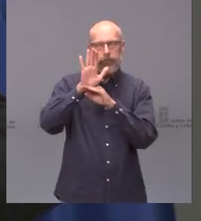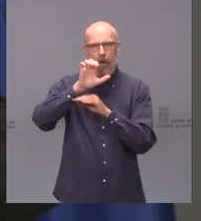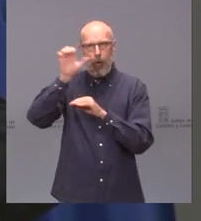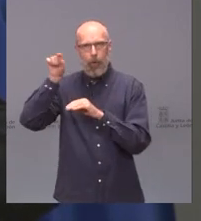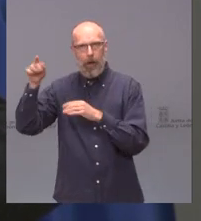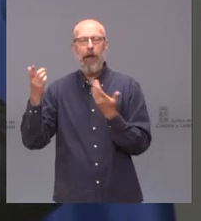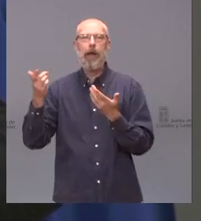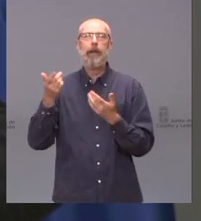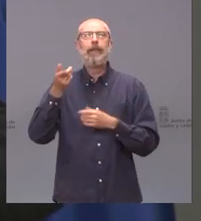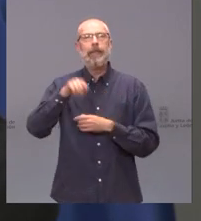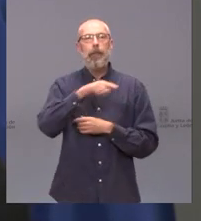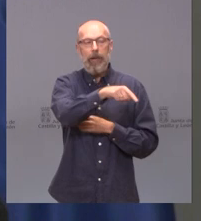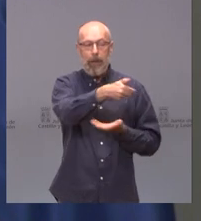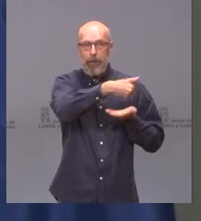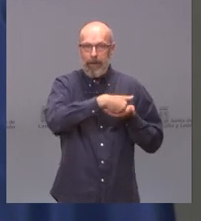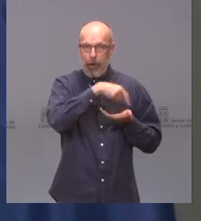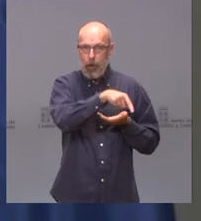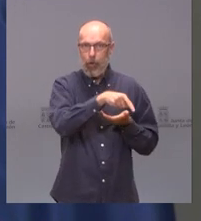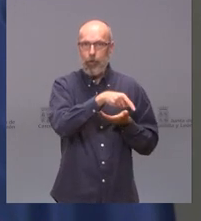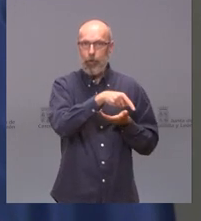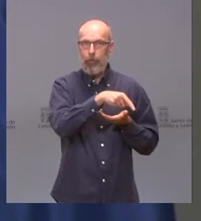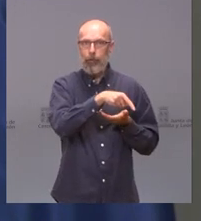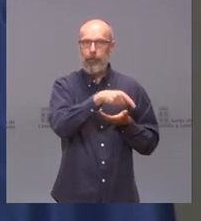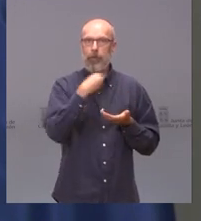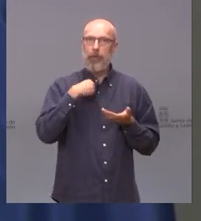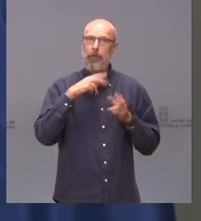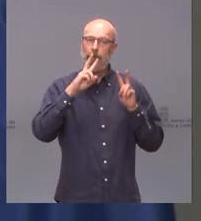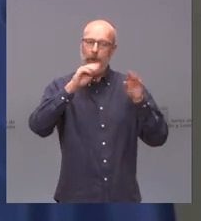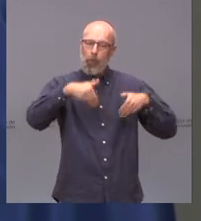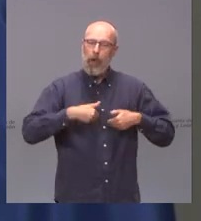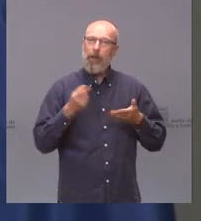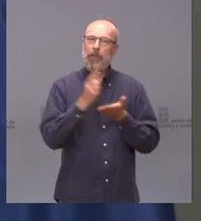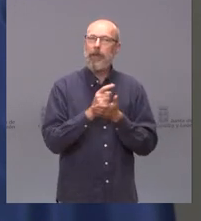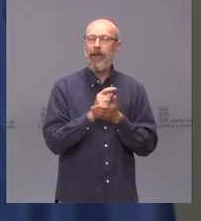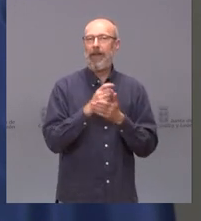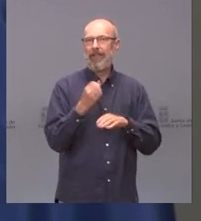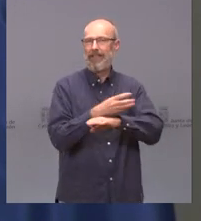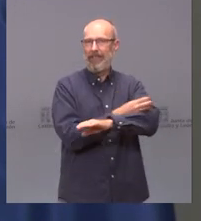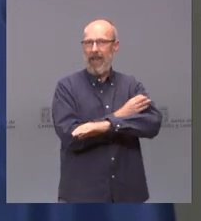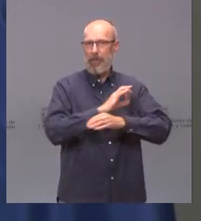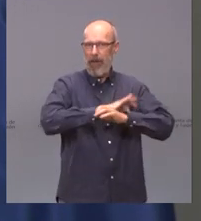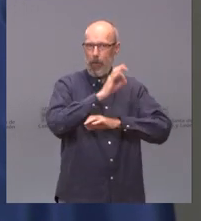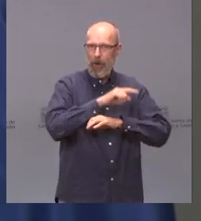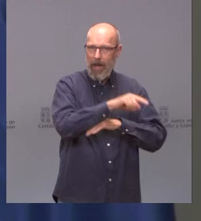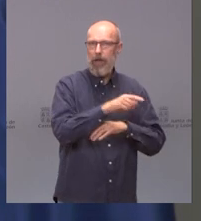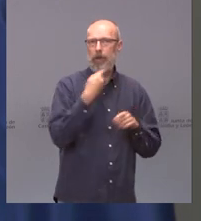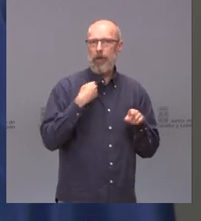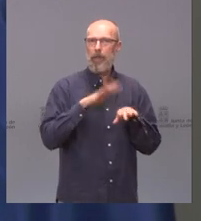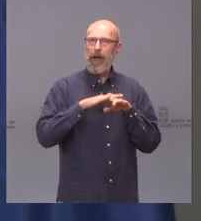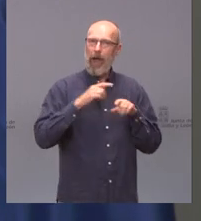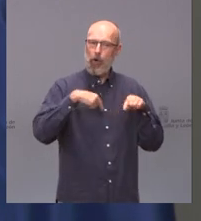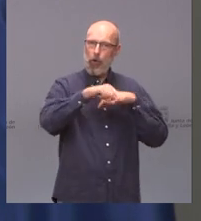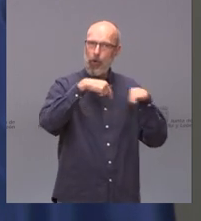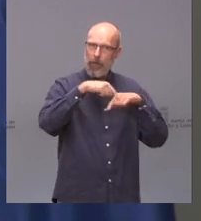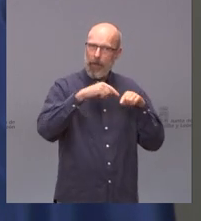petición de que vuelva el tren de madrugadores que mejore la comunicación en la provincia que mejoren sus